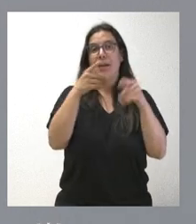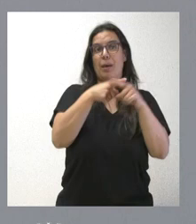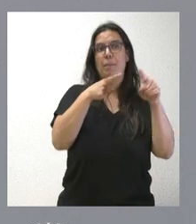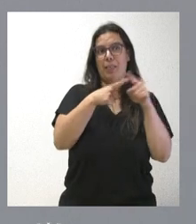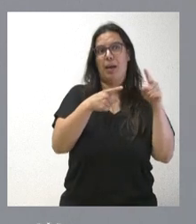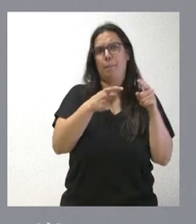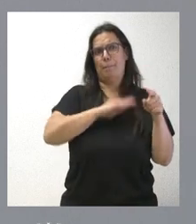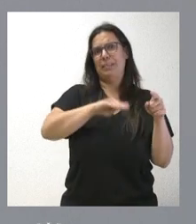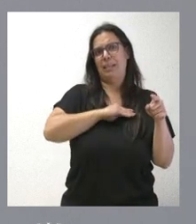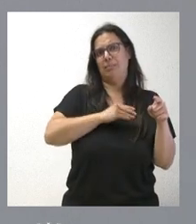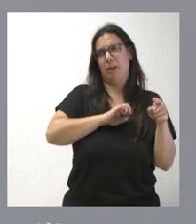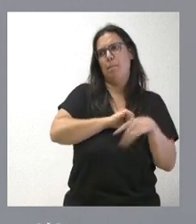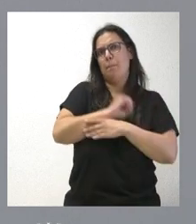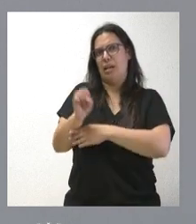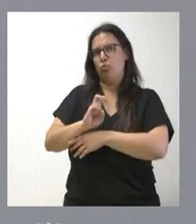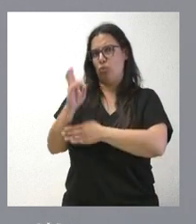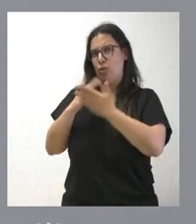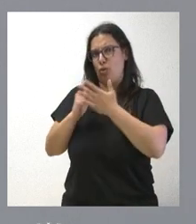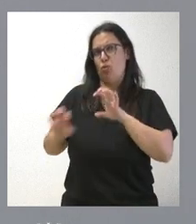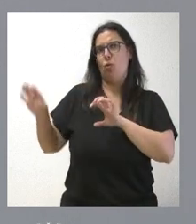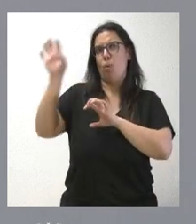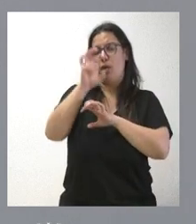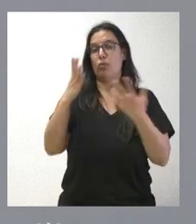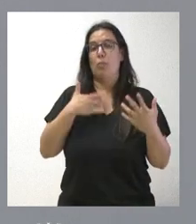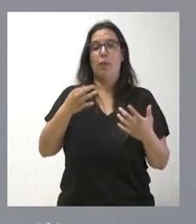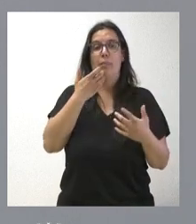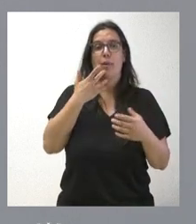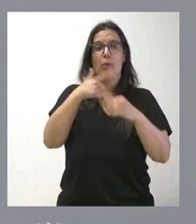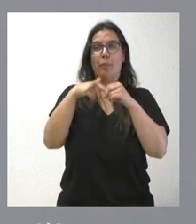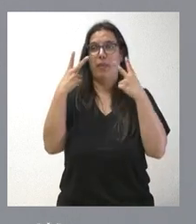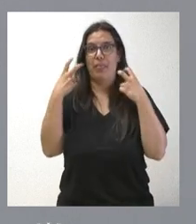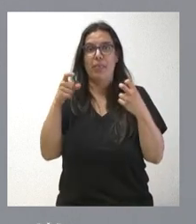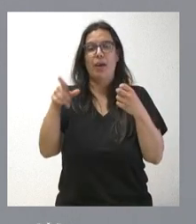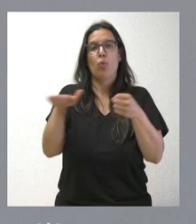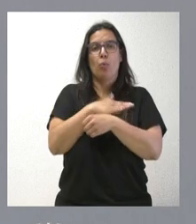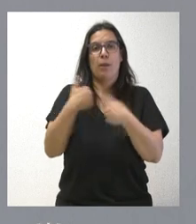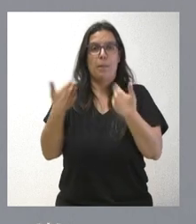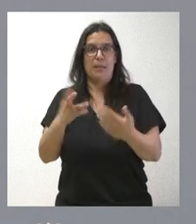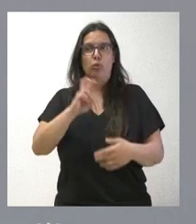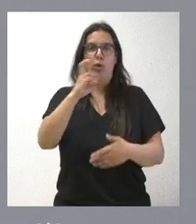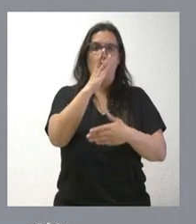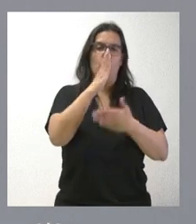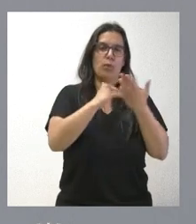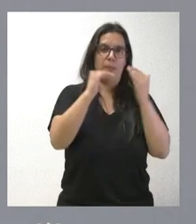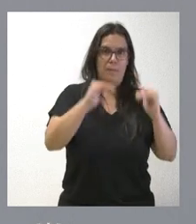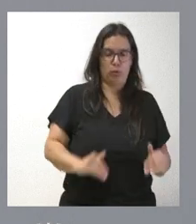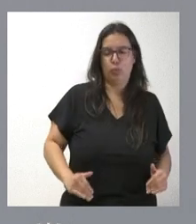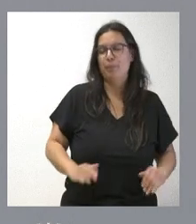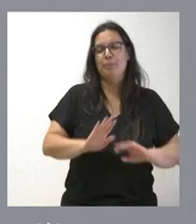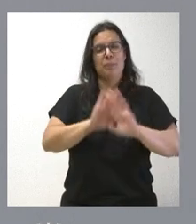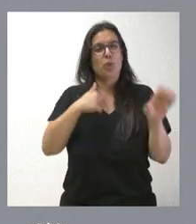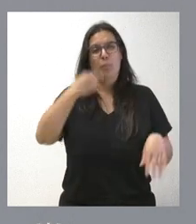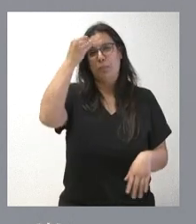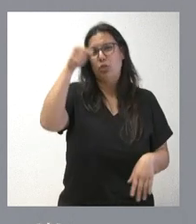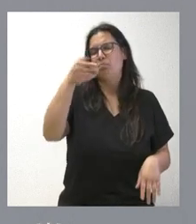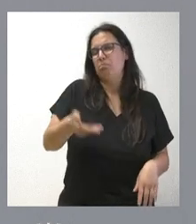autónomas y, por tanto, quizá en este ámbito incluso las plazas de la gesta tributaria están más cubiertas que en otras comunidades autónomas. No creo que sea este el